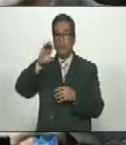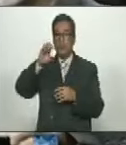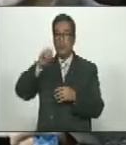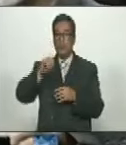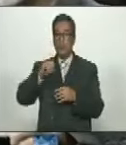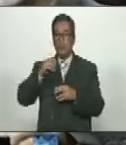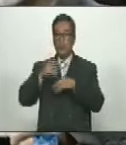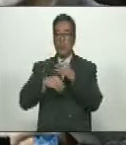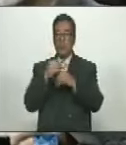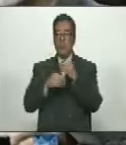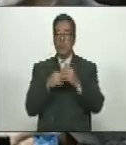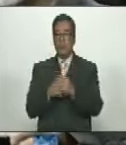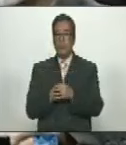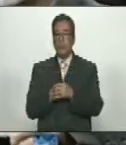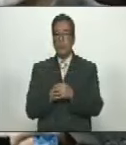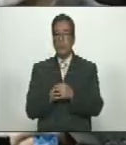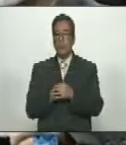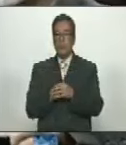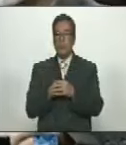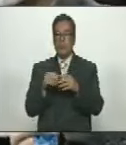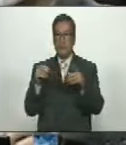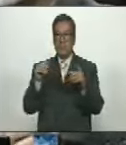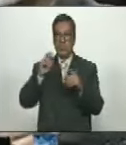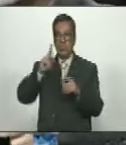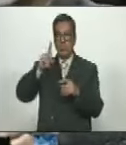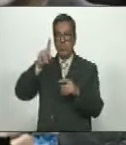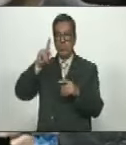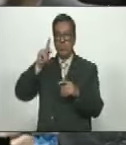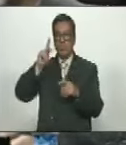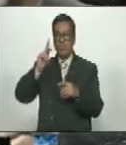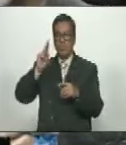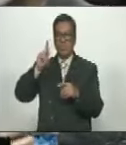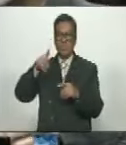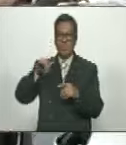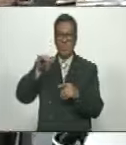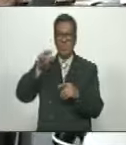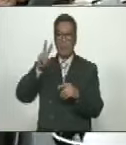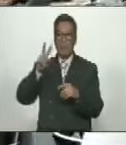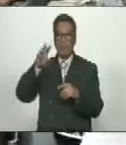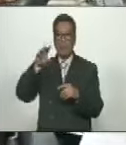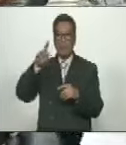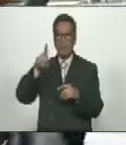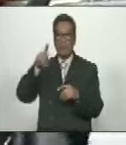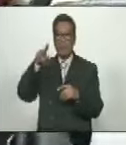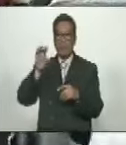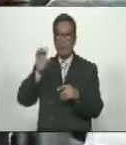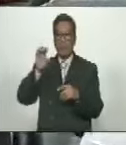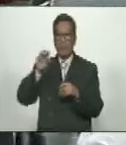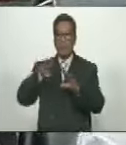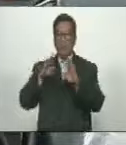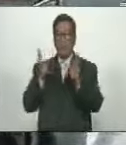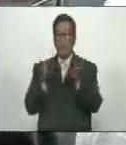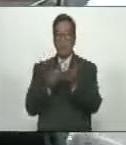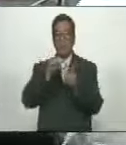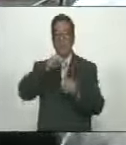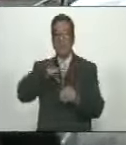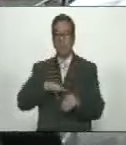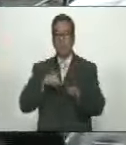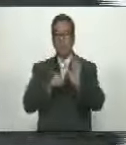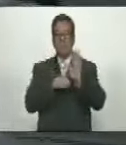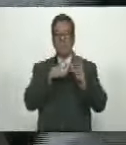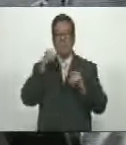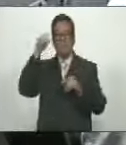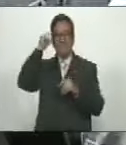Transmitida Por La Emisora YBKE Mundial Y que Ese Histórico Día